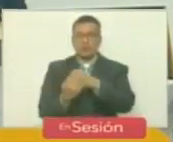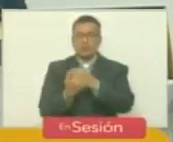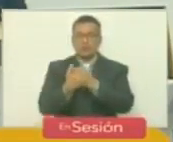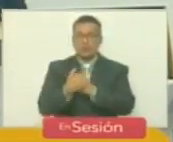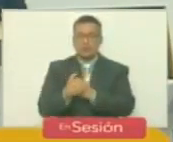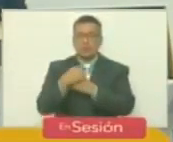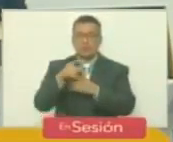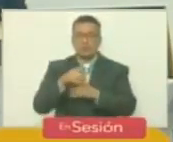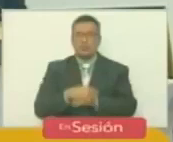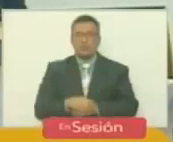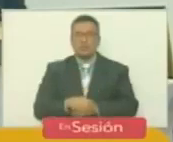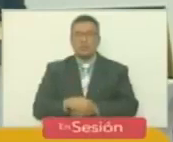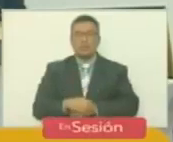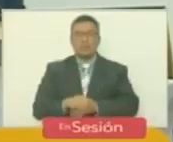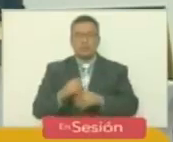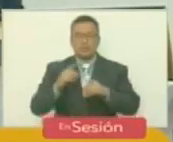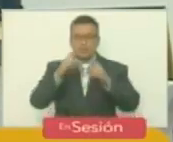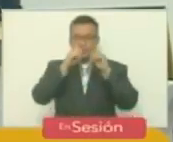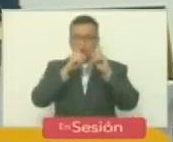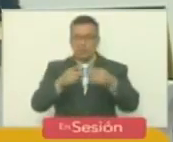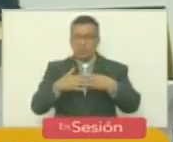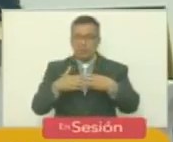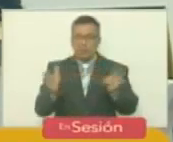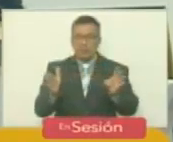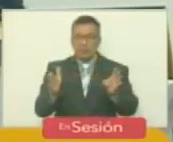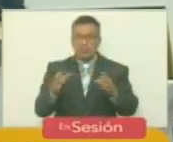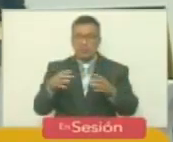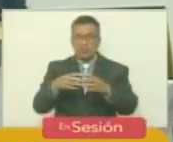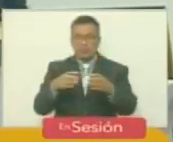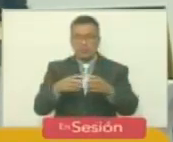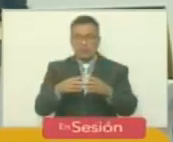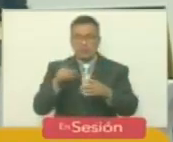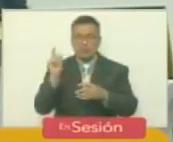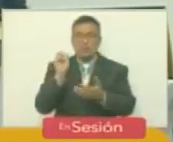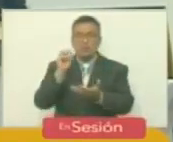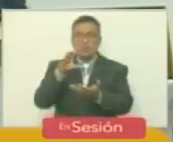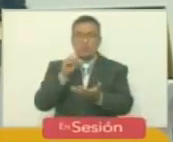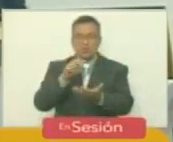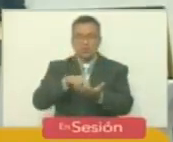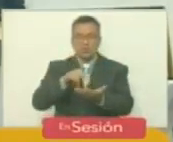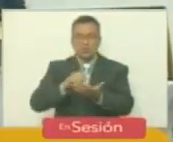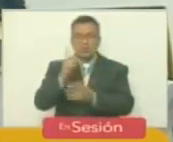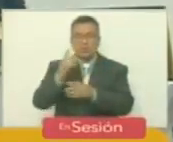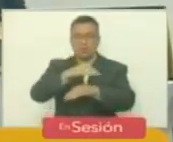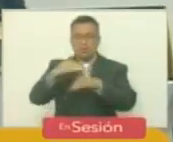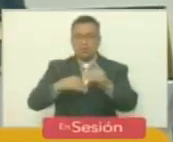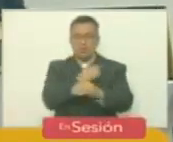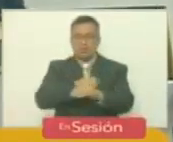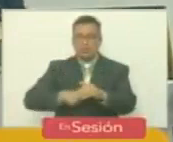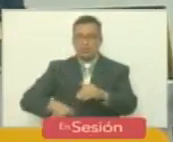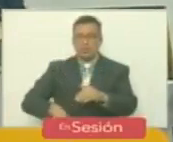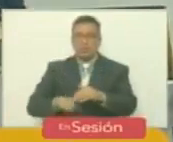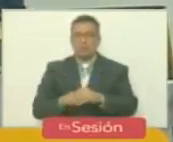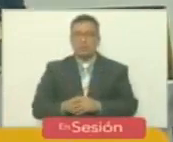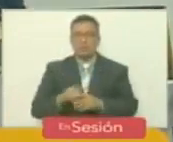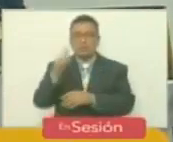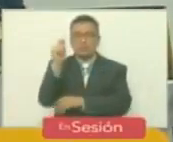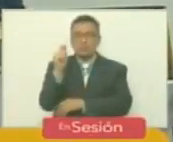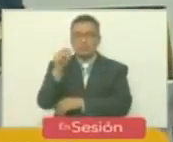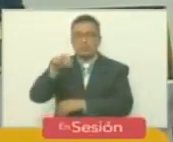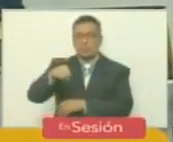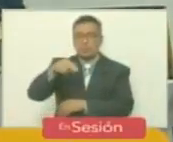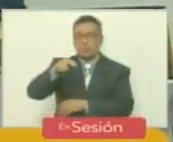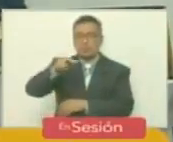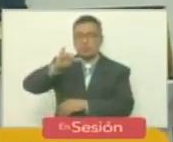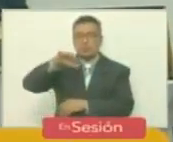Rodríguez Gómez, declaró abierta la sesión ordinaria con la asistencia a la primera vicepresidenta, diputada María